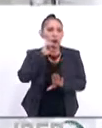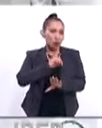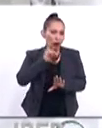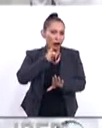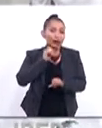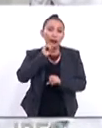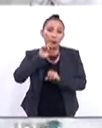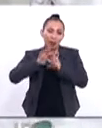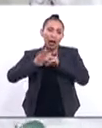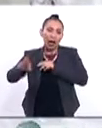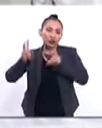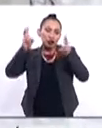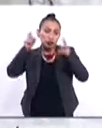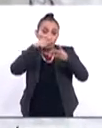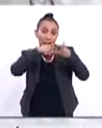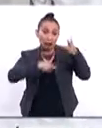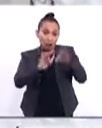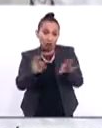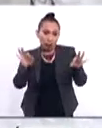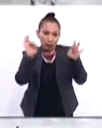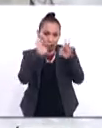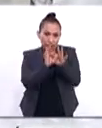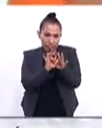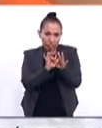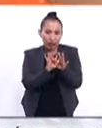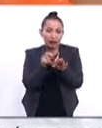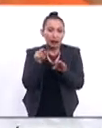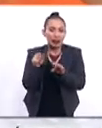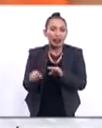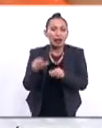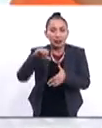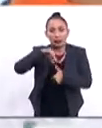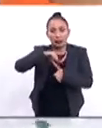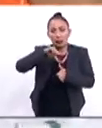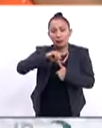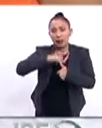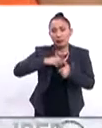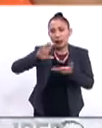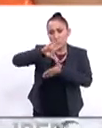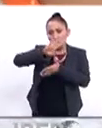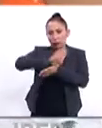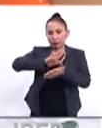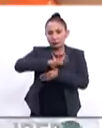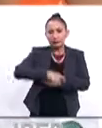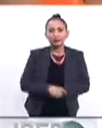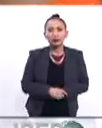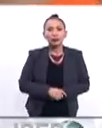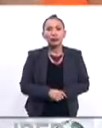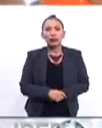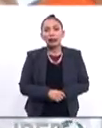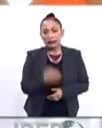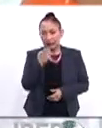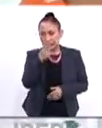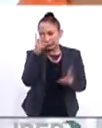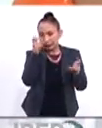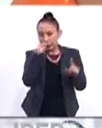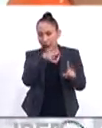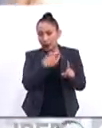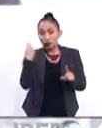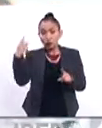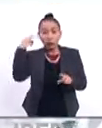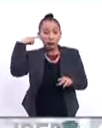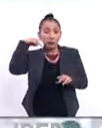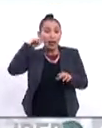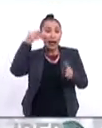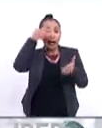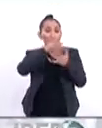también de la migración, por supuesto, tema central en Centroamérica y en el continente. En este contexto, durante su